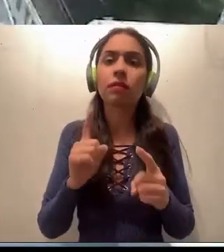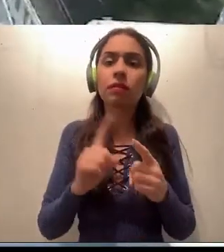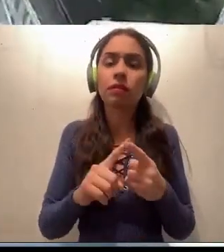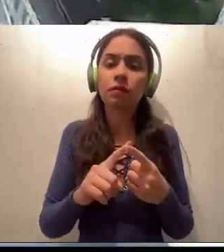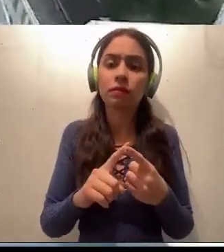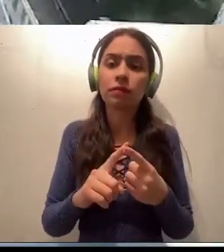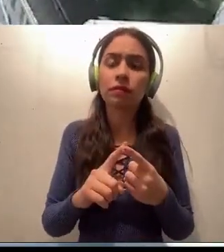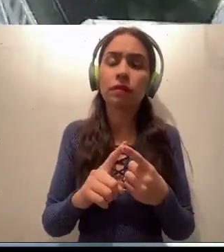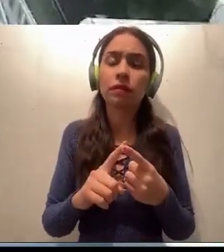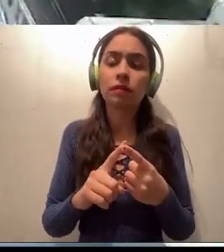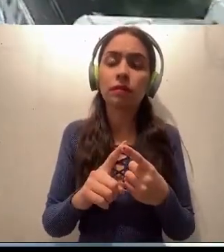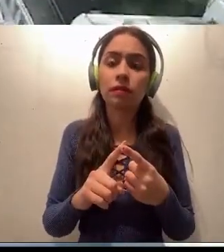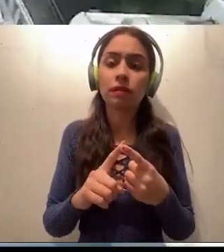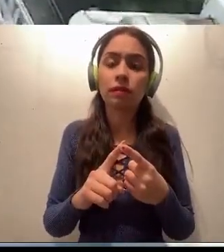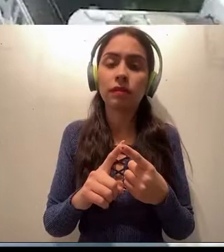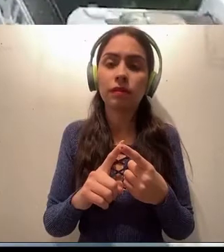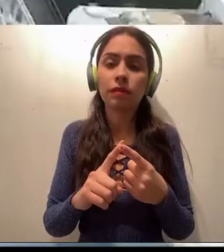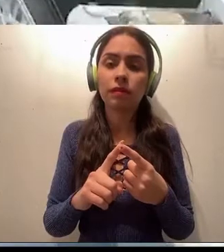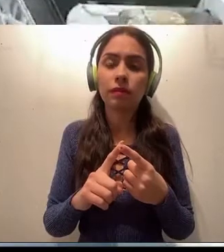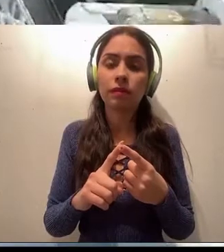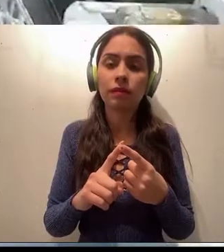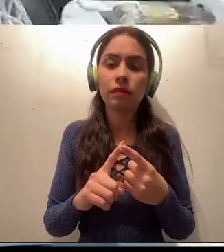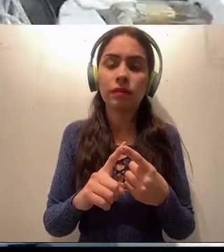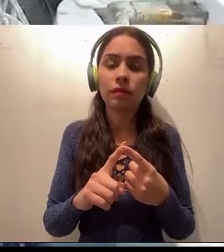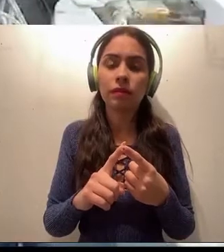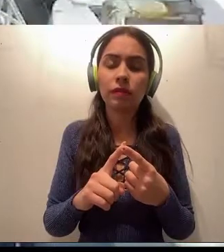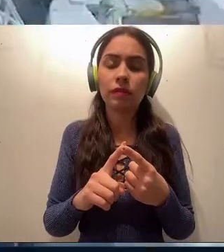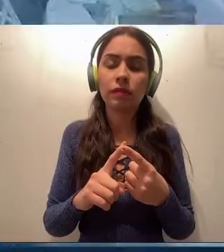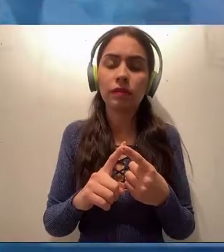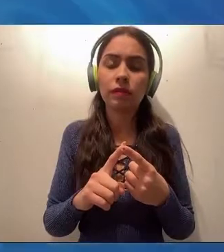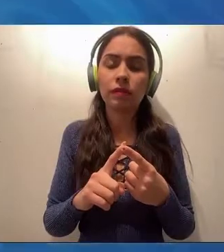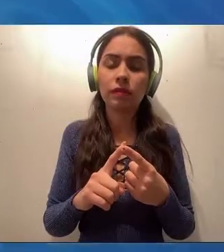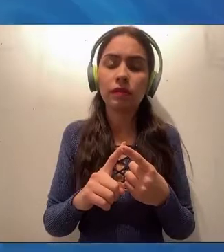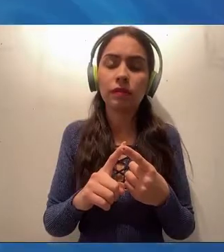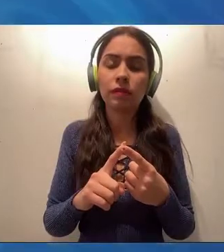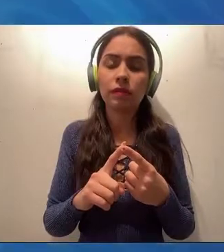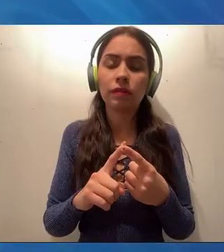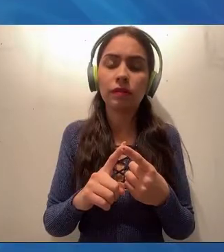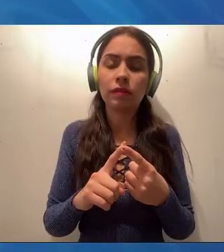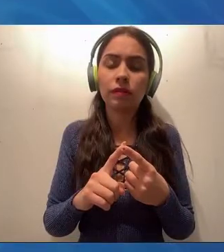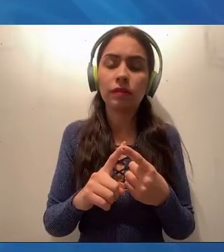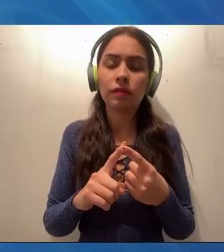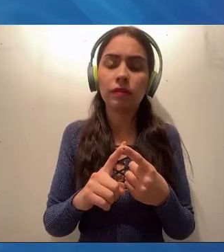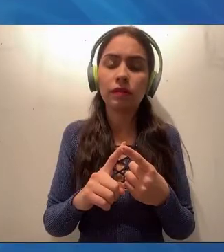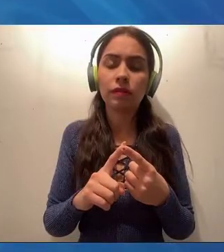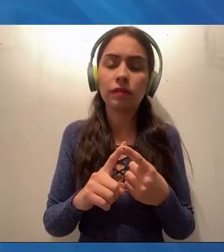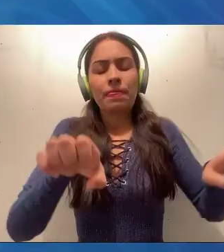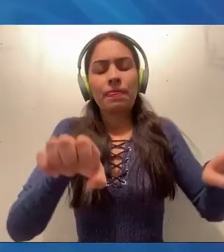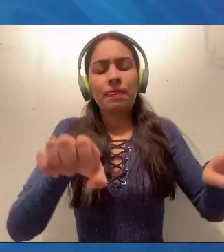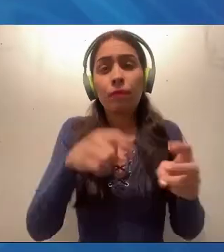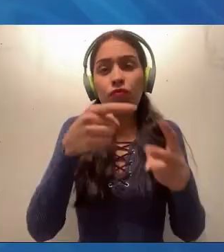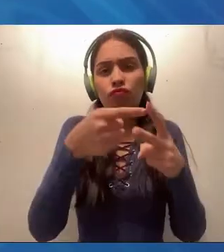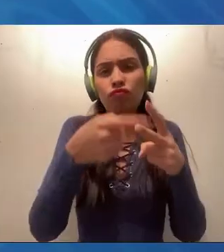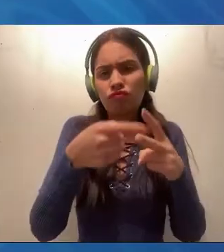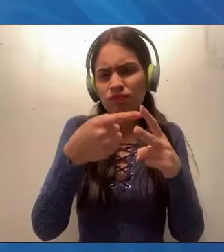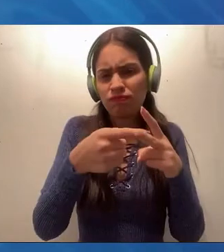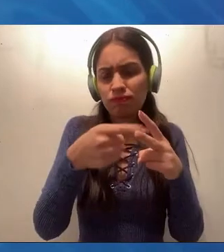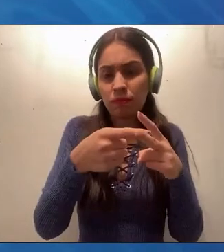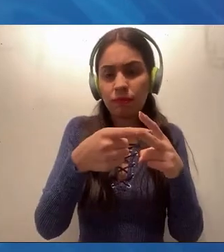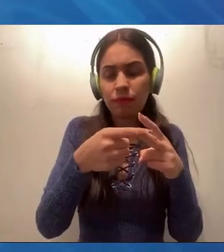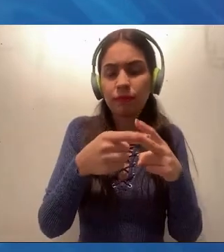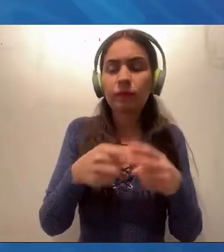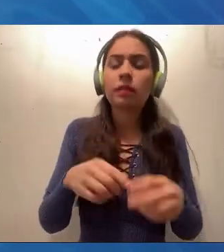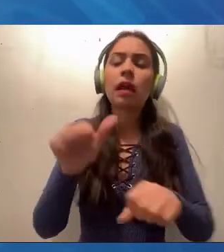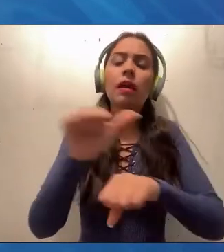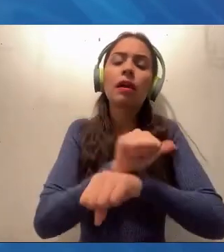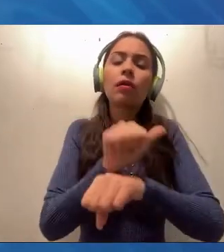equipo que contabiliza tanto los cruces como lo recaudado en cada uno de las casetas de cobro y de los